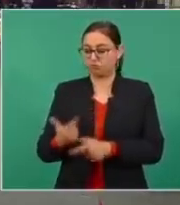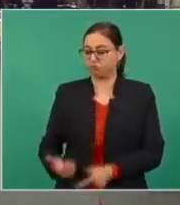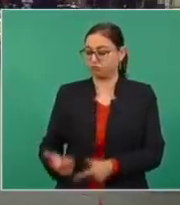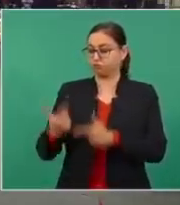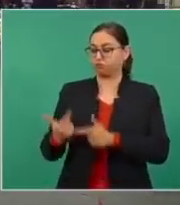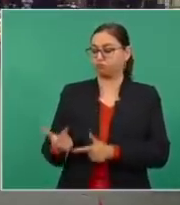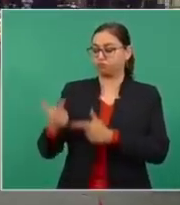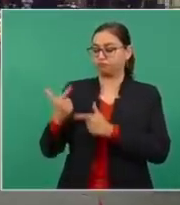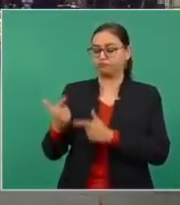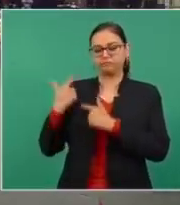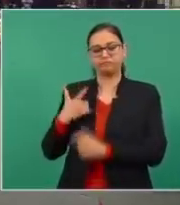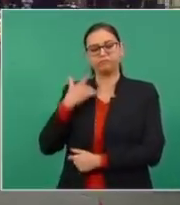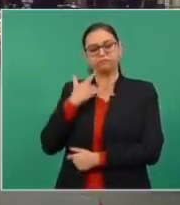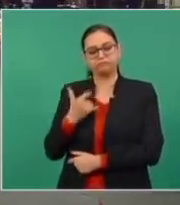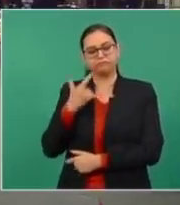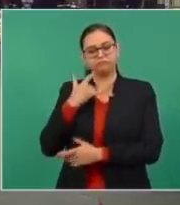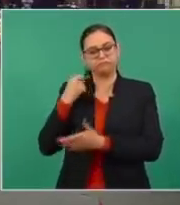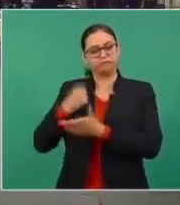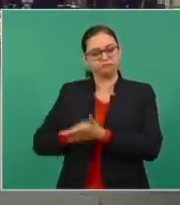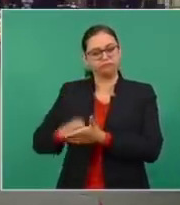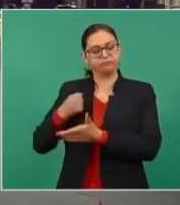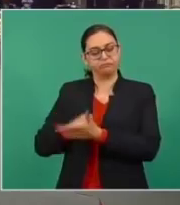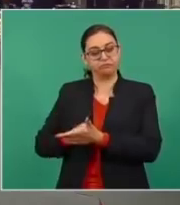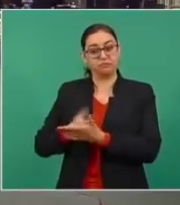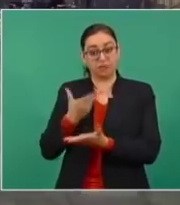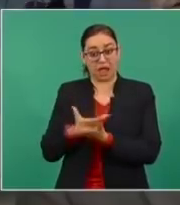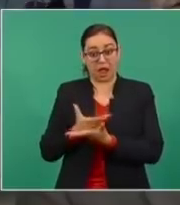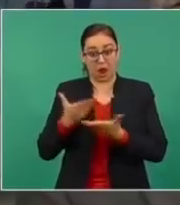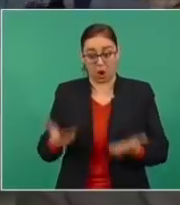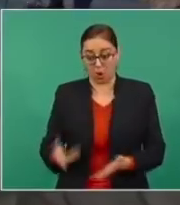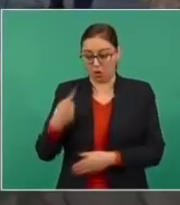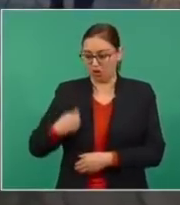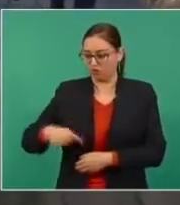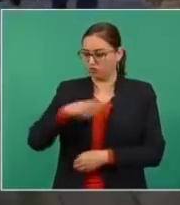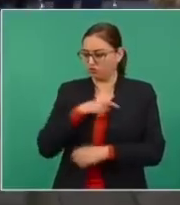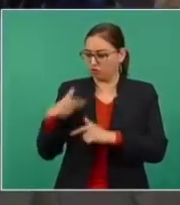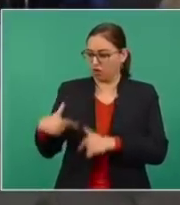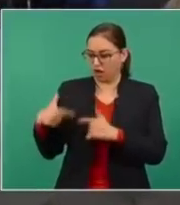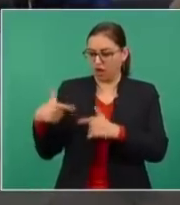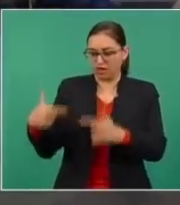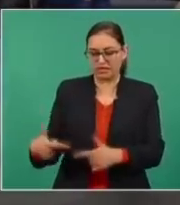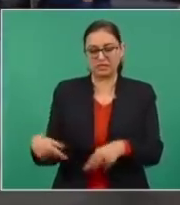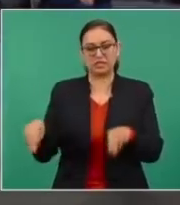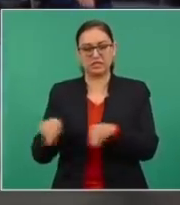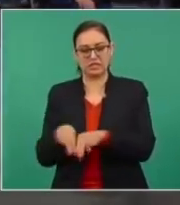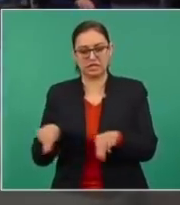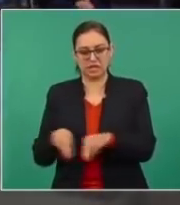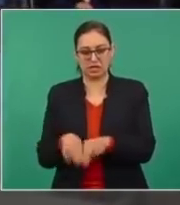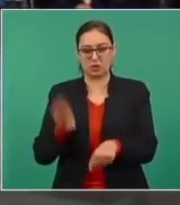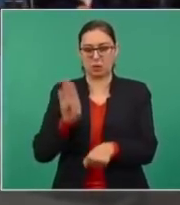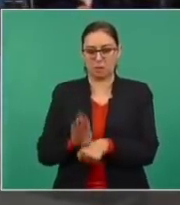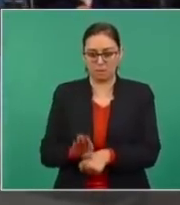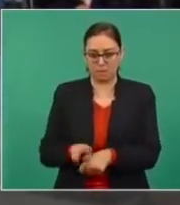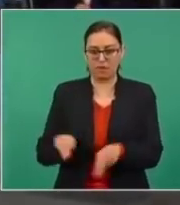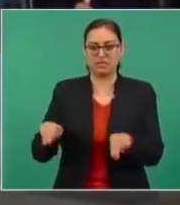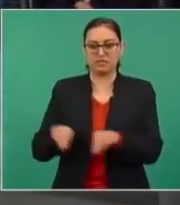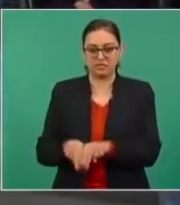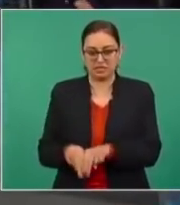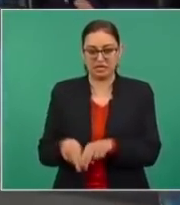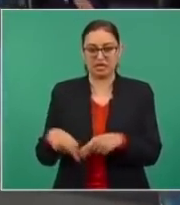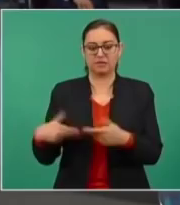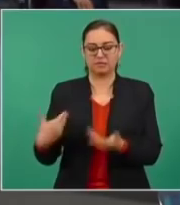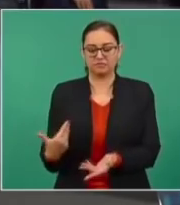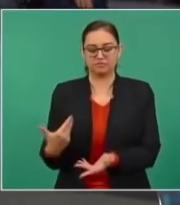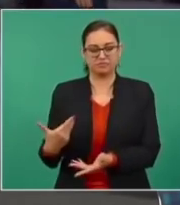estamos siguiendo el ejemplo, los nietos, los bisnietos, nos sentimos abandonados,